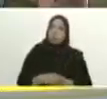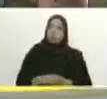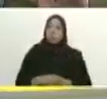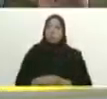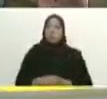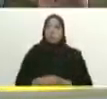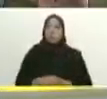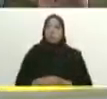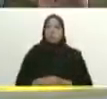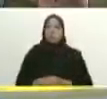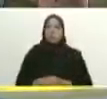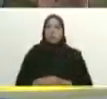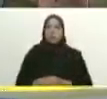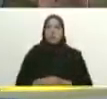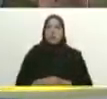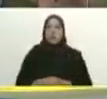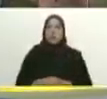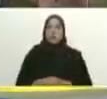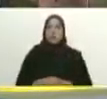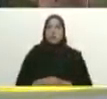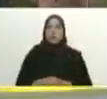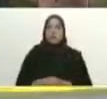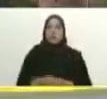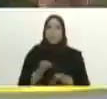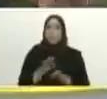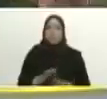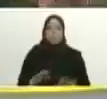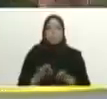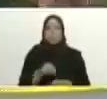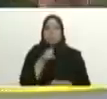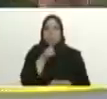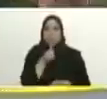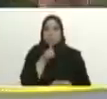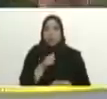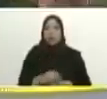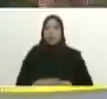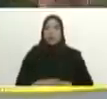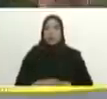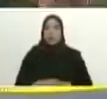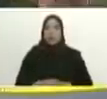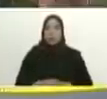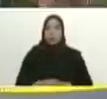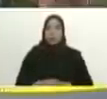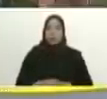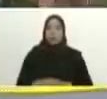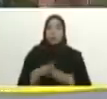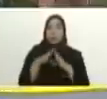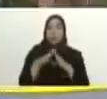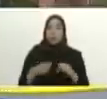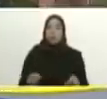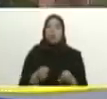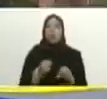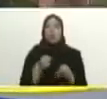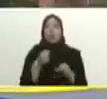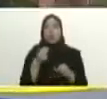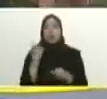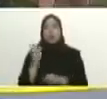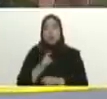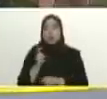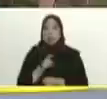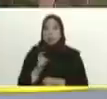le hago un llamado a todos los comerciantes del país a todos los empresarios